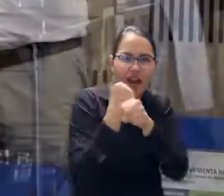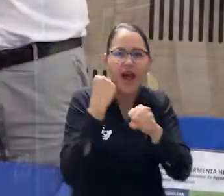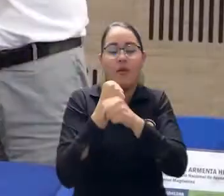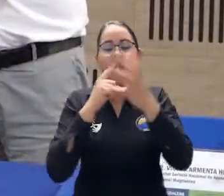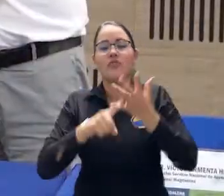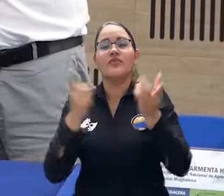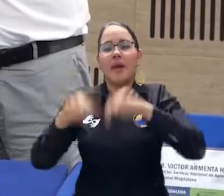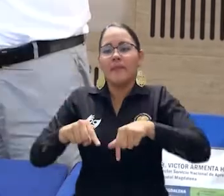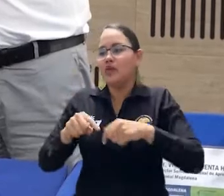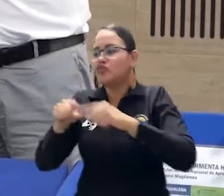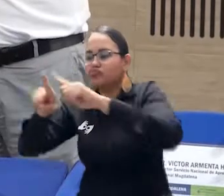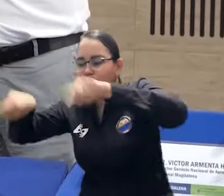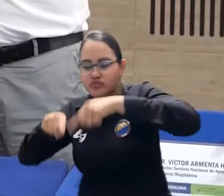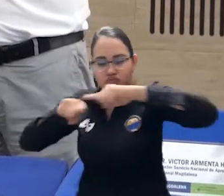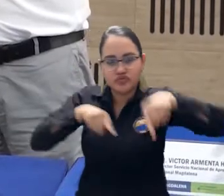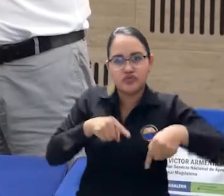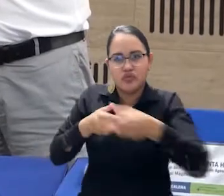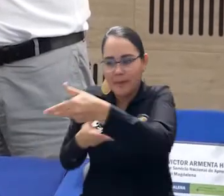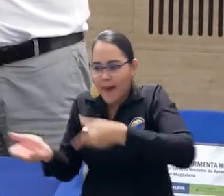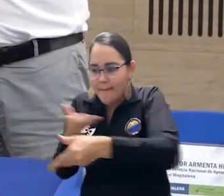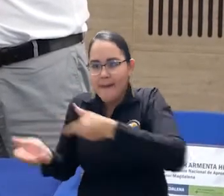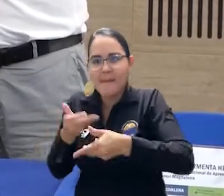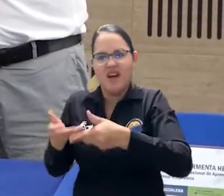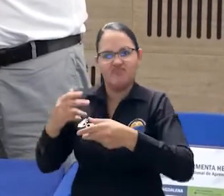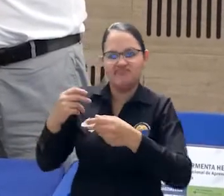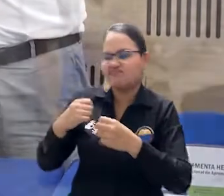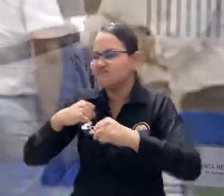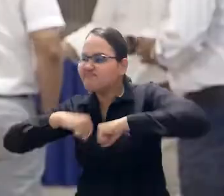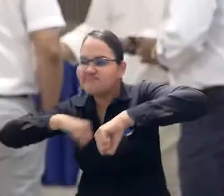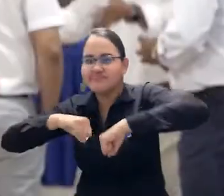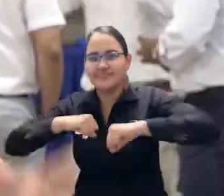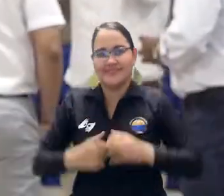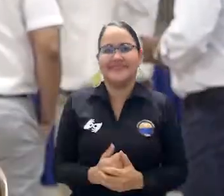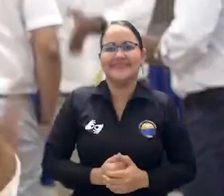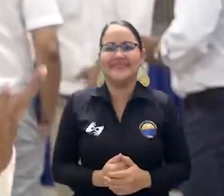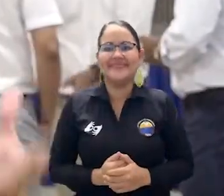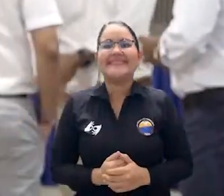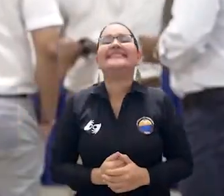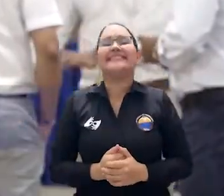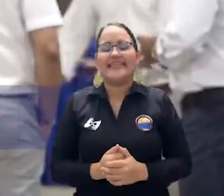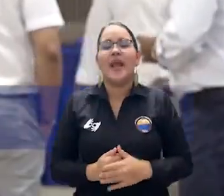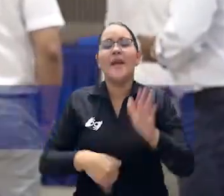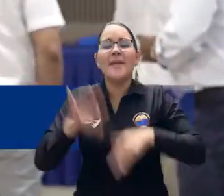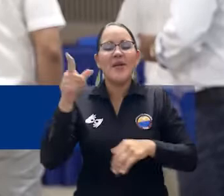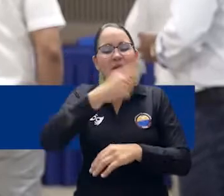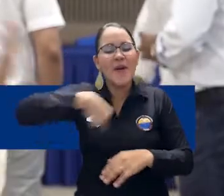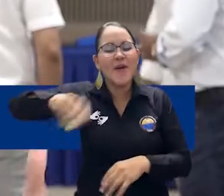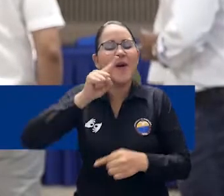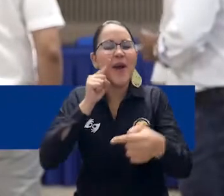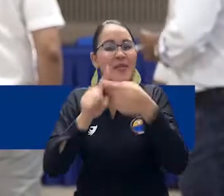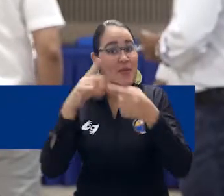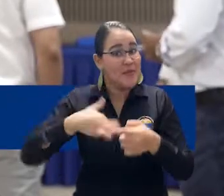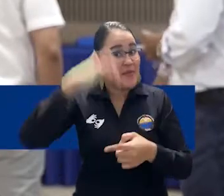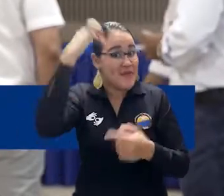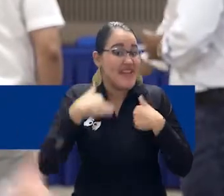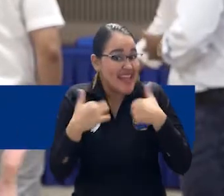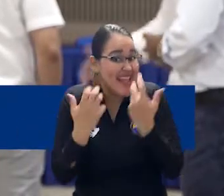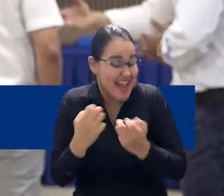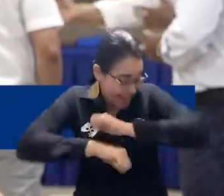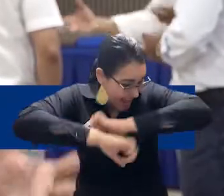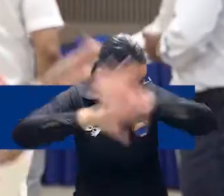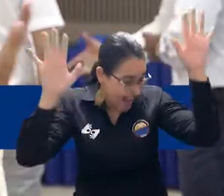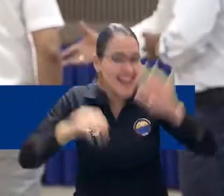emprendimiento y empleo e infraestructura colaborativa. Para hacer nuestros sueños realidad, para ser profesionales, que es lo que